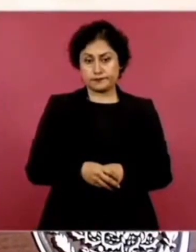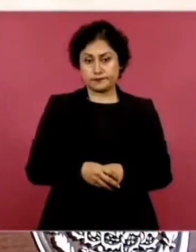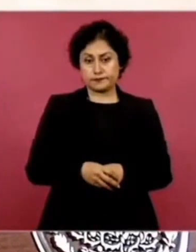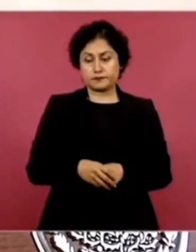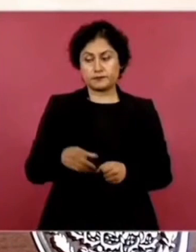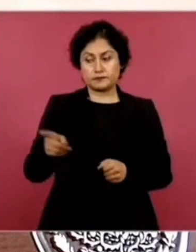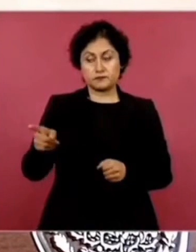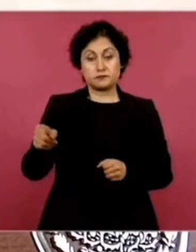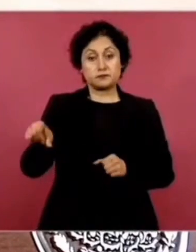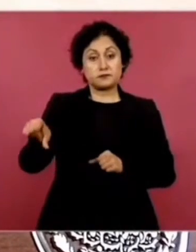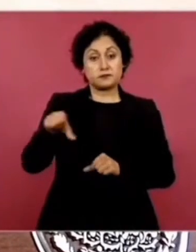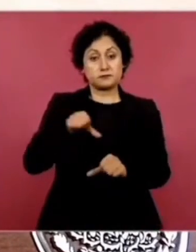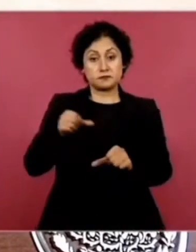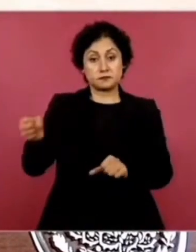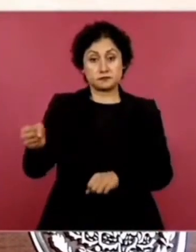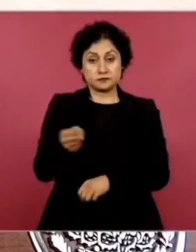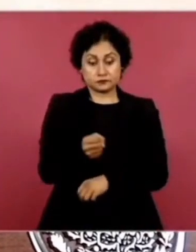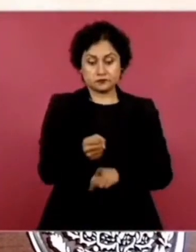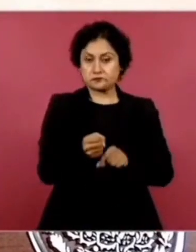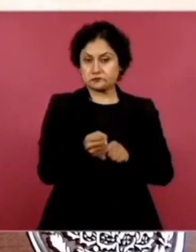el final.